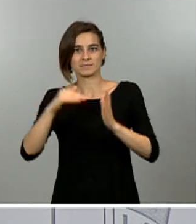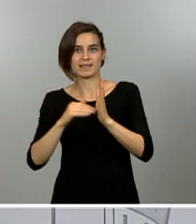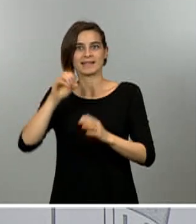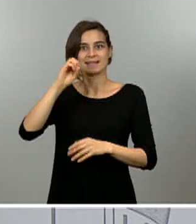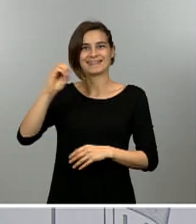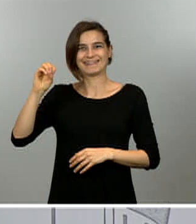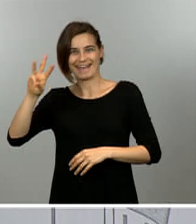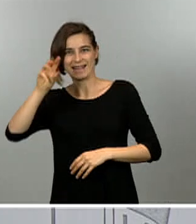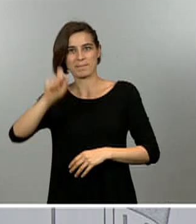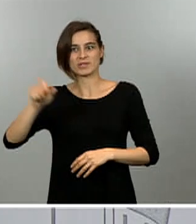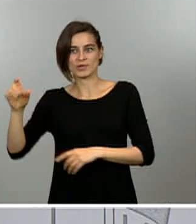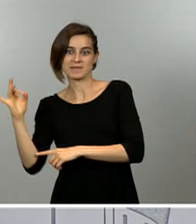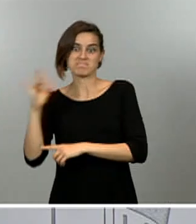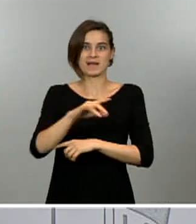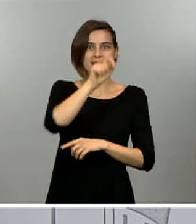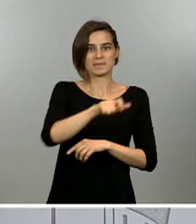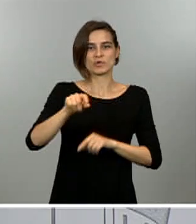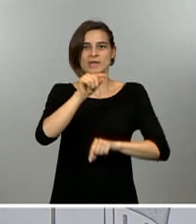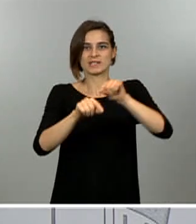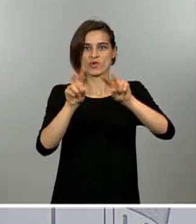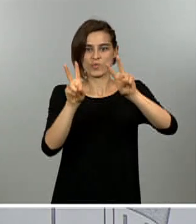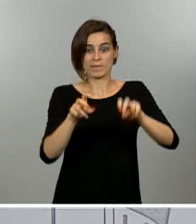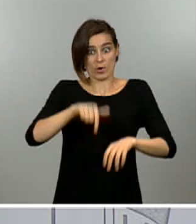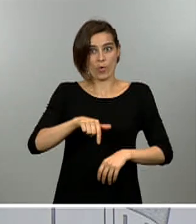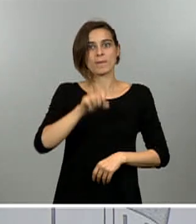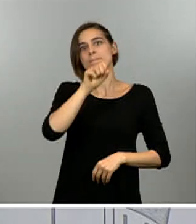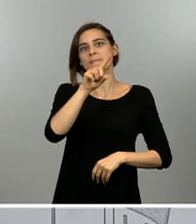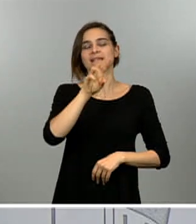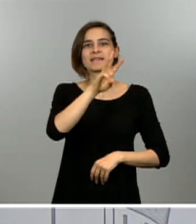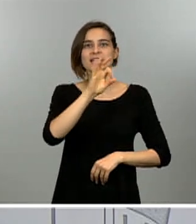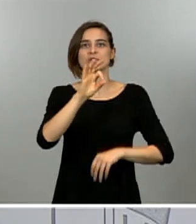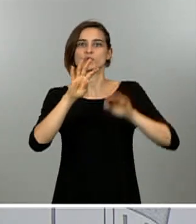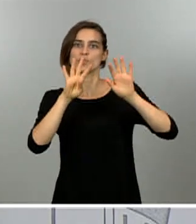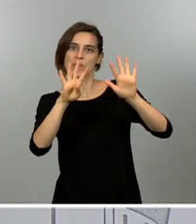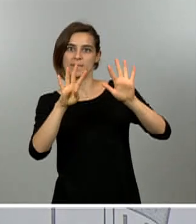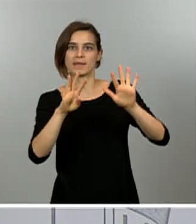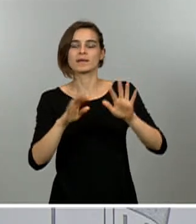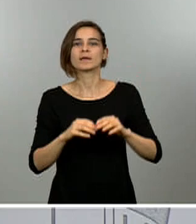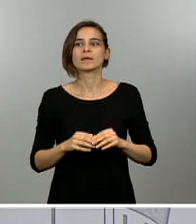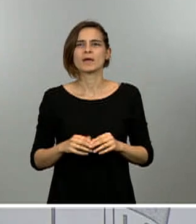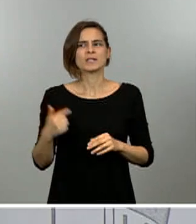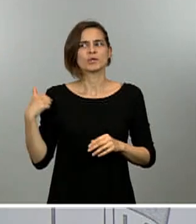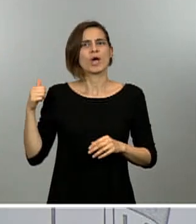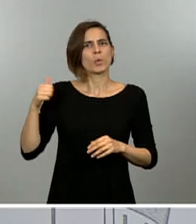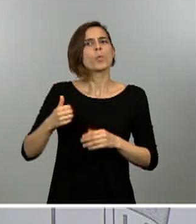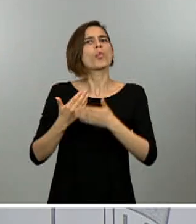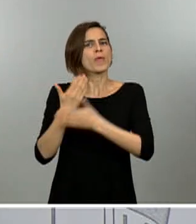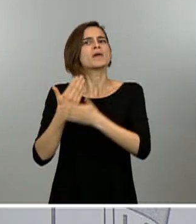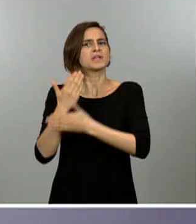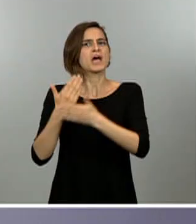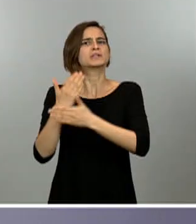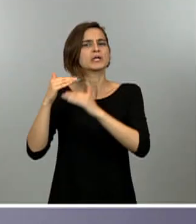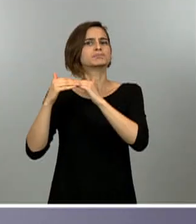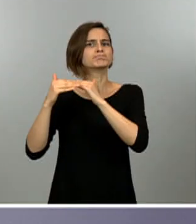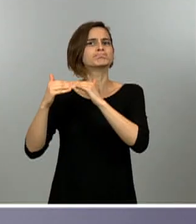de nuevos contagiados. Hoy, 1.309. Esto se viene repitiendo, digo, de una forma sostenida desde hace varios días. El número